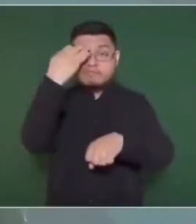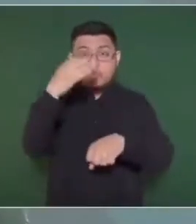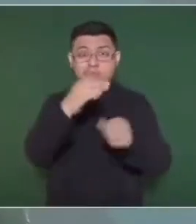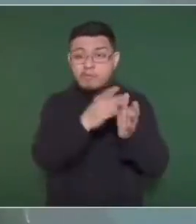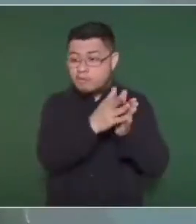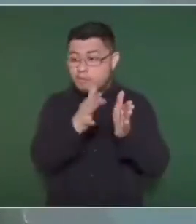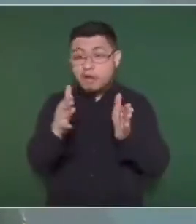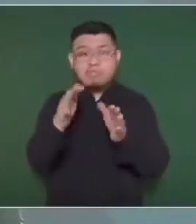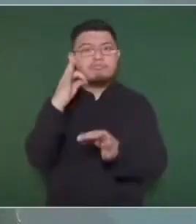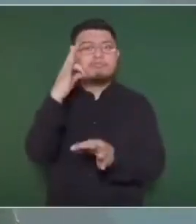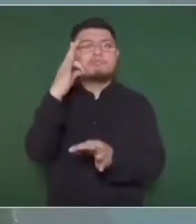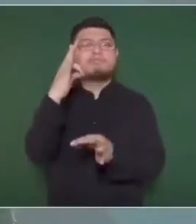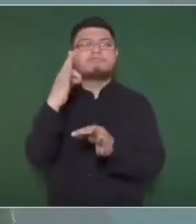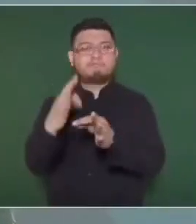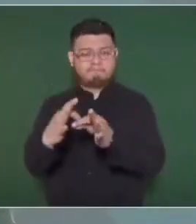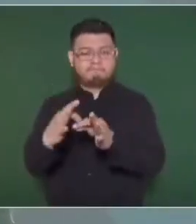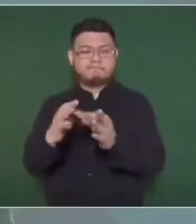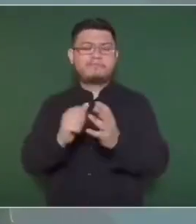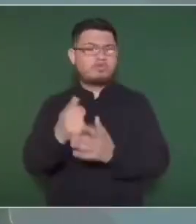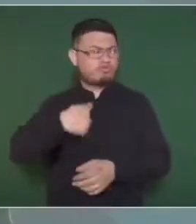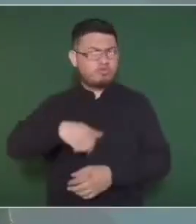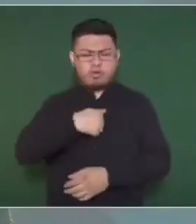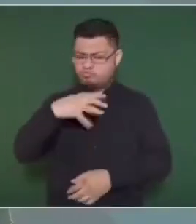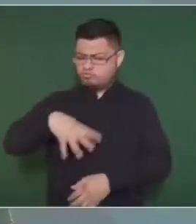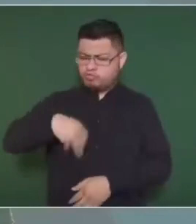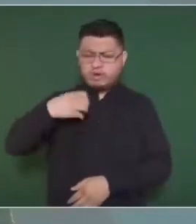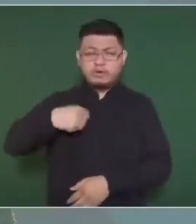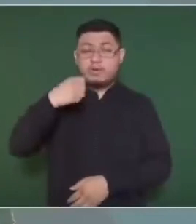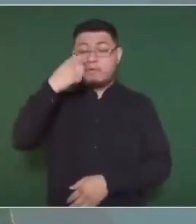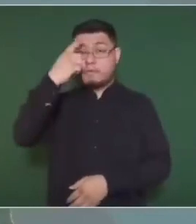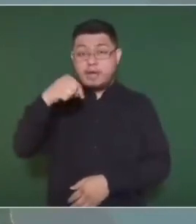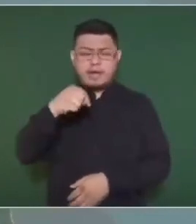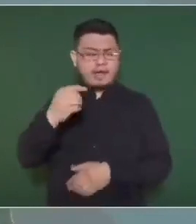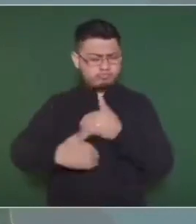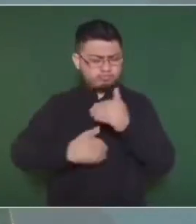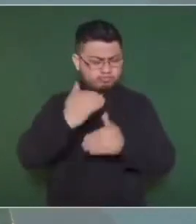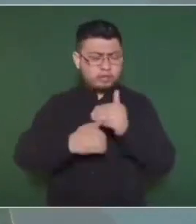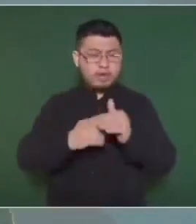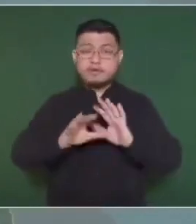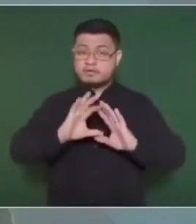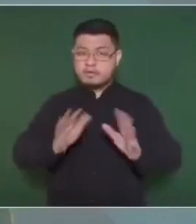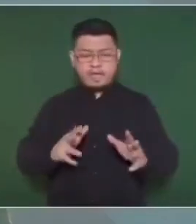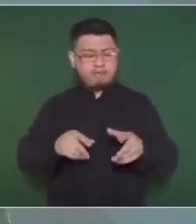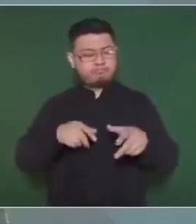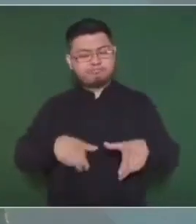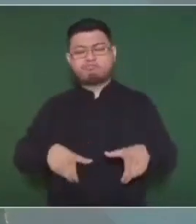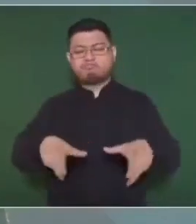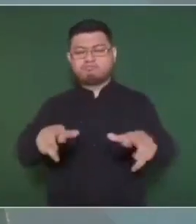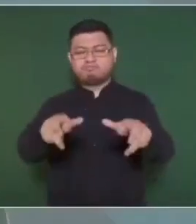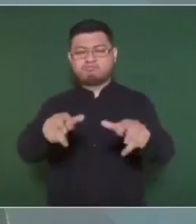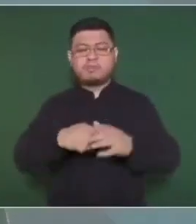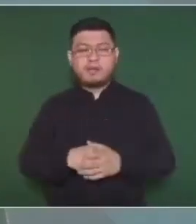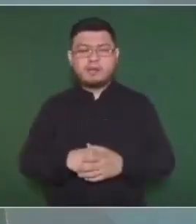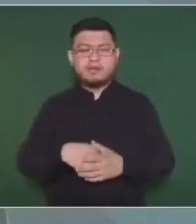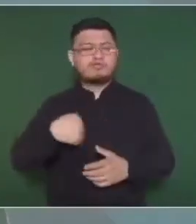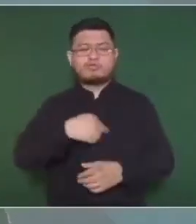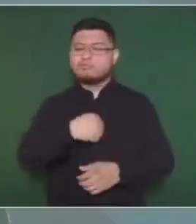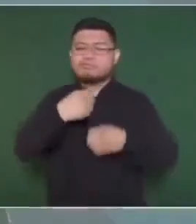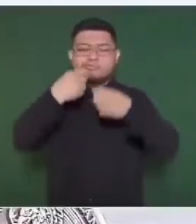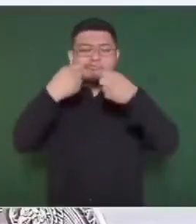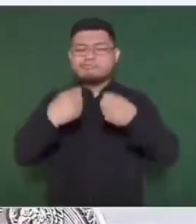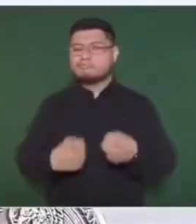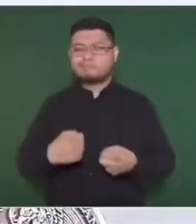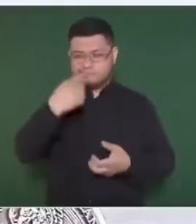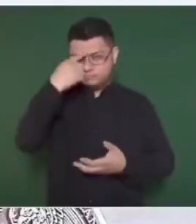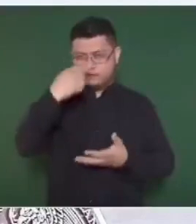transitado a través de la preparación constante hasta llegar a esta fecha. Tenemos la seguridad de lograrlo porque nos hemos